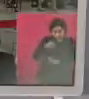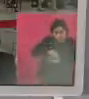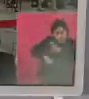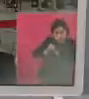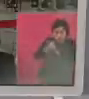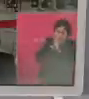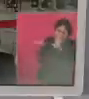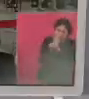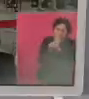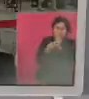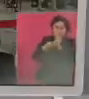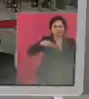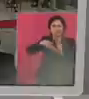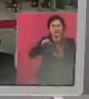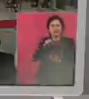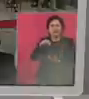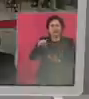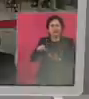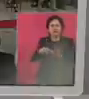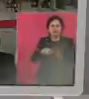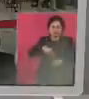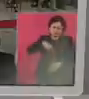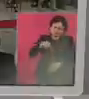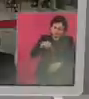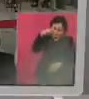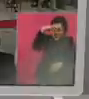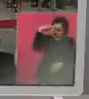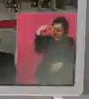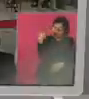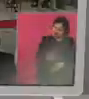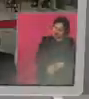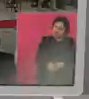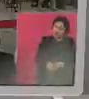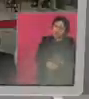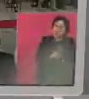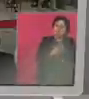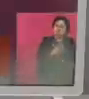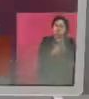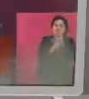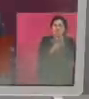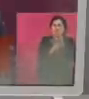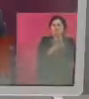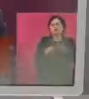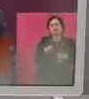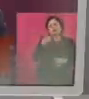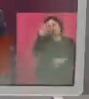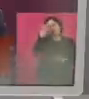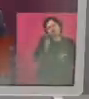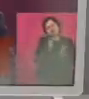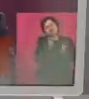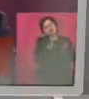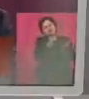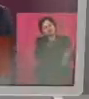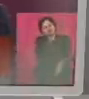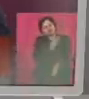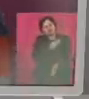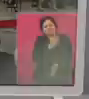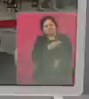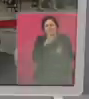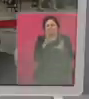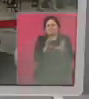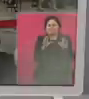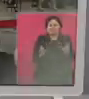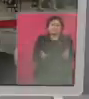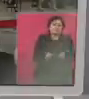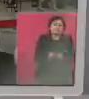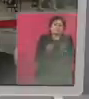símbolo para México y yo sé que va a estar en buenas manos. Es todo lo que puedo decirles y muchas gracias. Gracias, señor presidente.